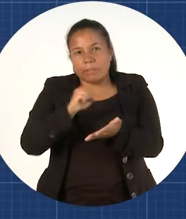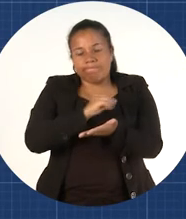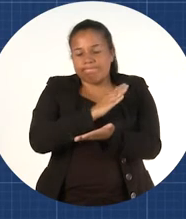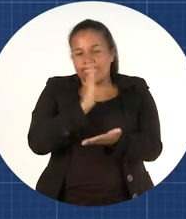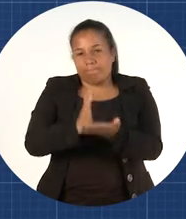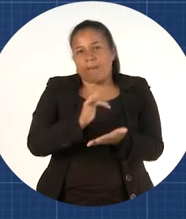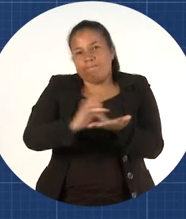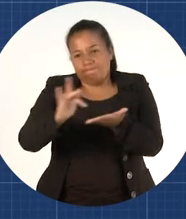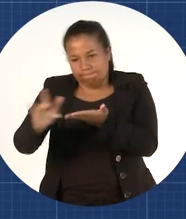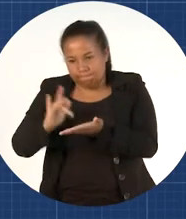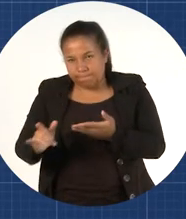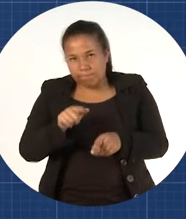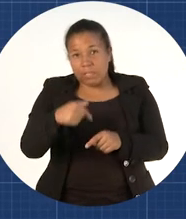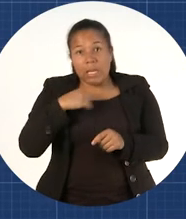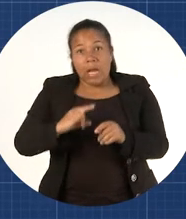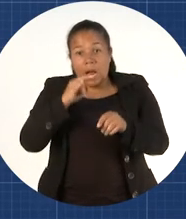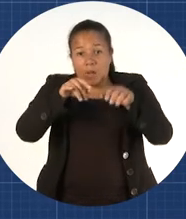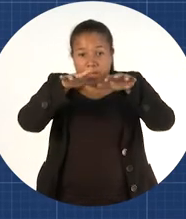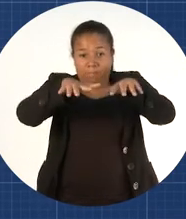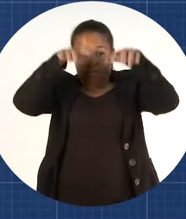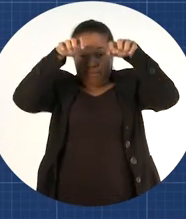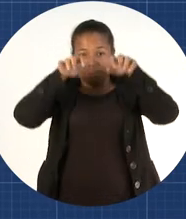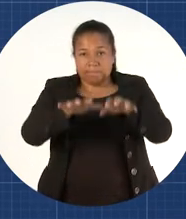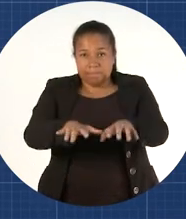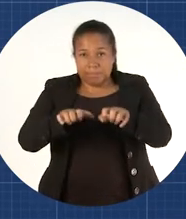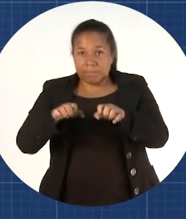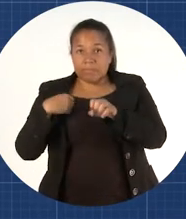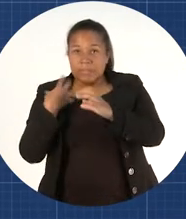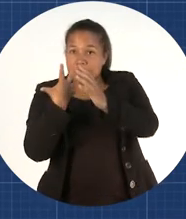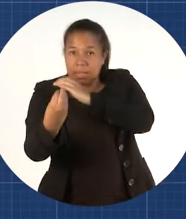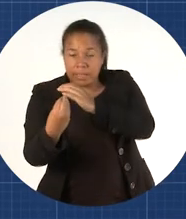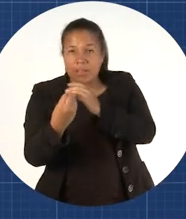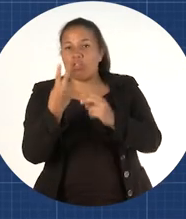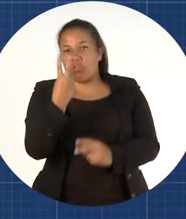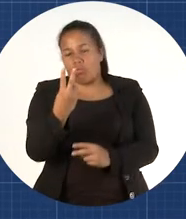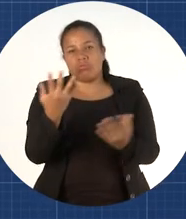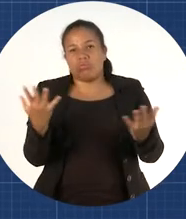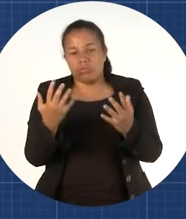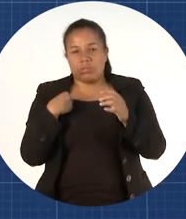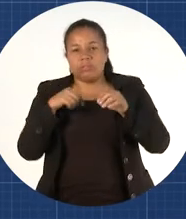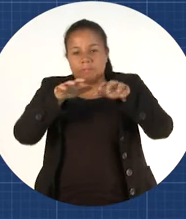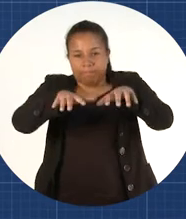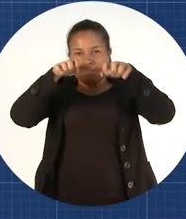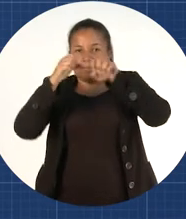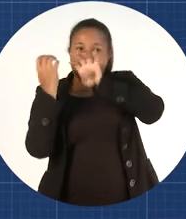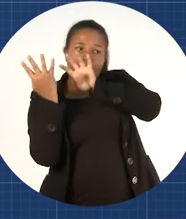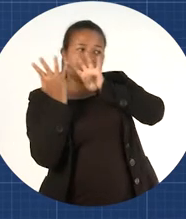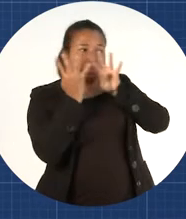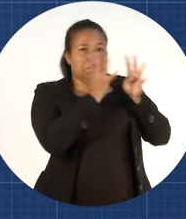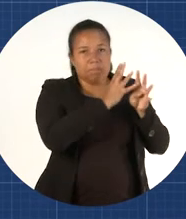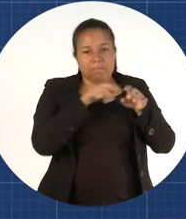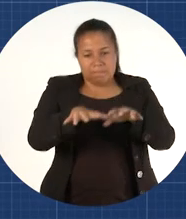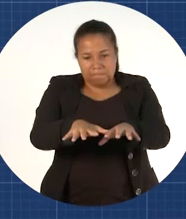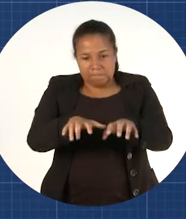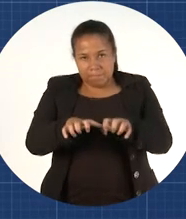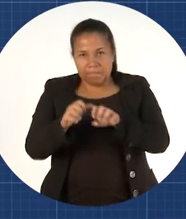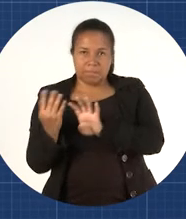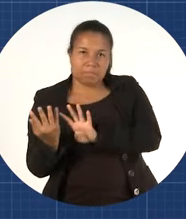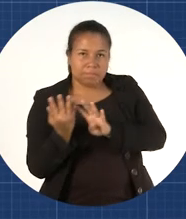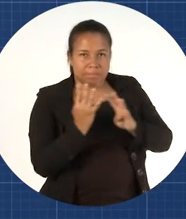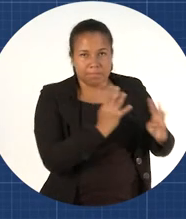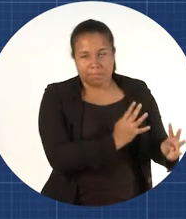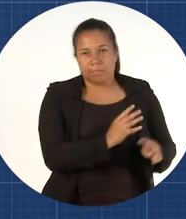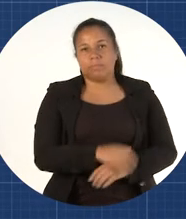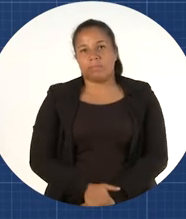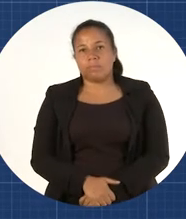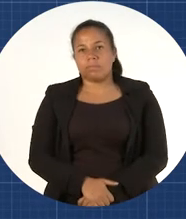de evacuación las dos salidas se hallan al costado noroccidental una por el mezanine y la otra en el primer piso